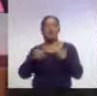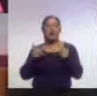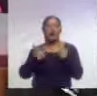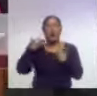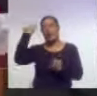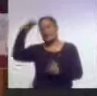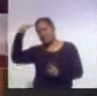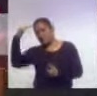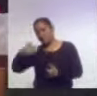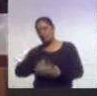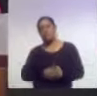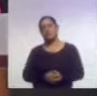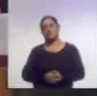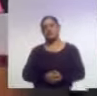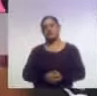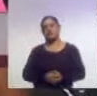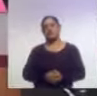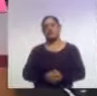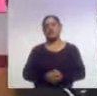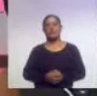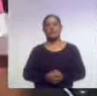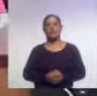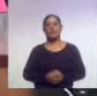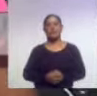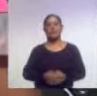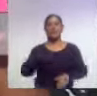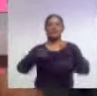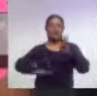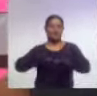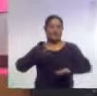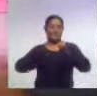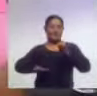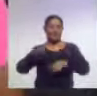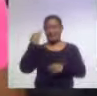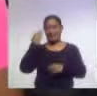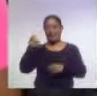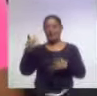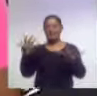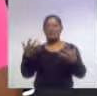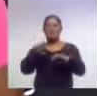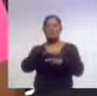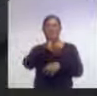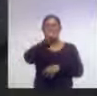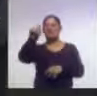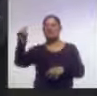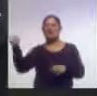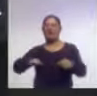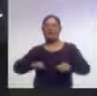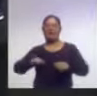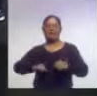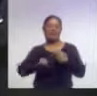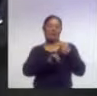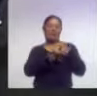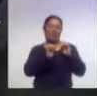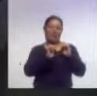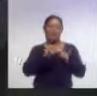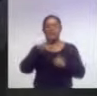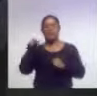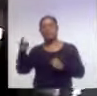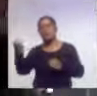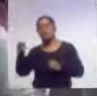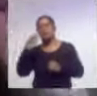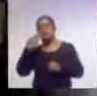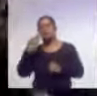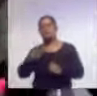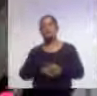adultas también, que a veces involucran el tiempo en alguna otra actividad, a lo mejor no muy positiva. Durante dos días trabajaron con